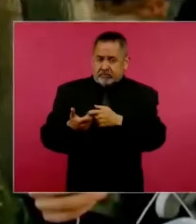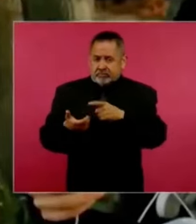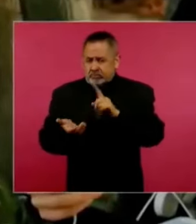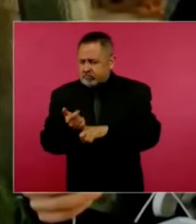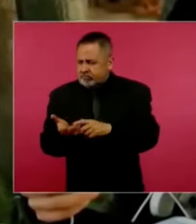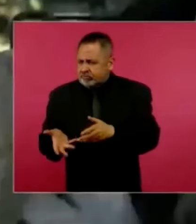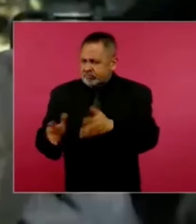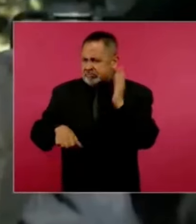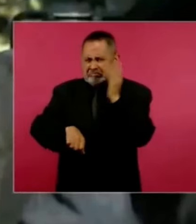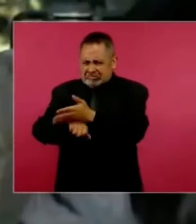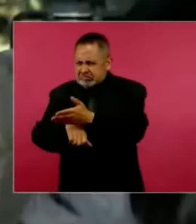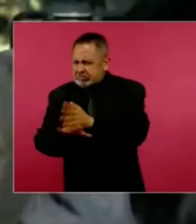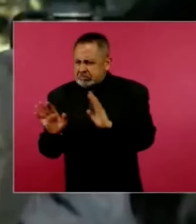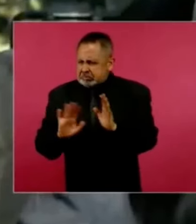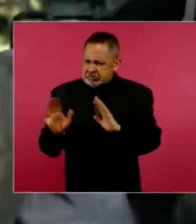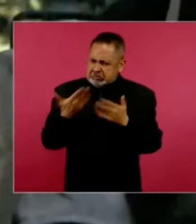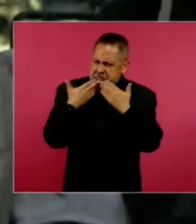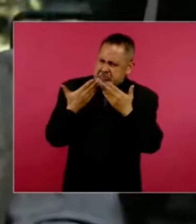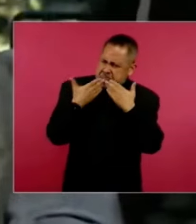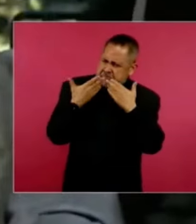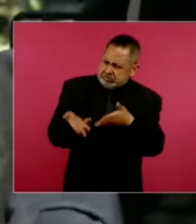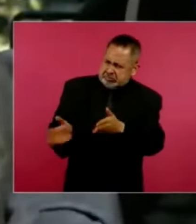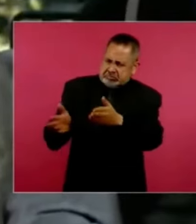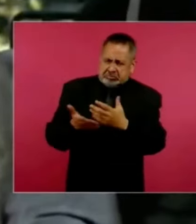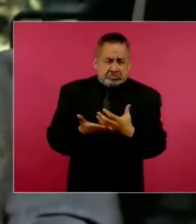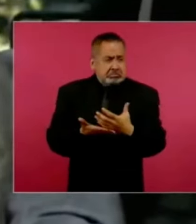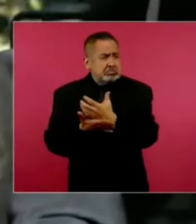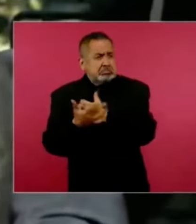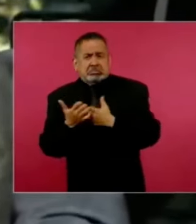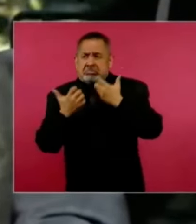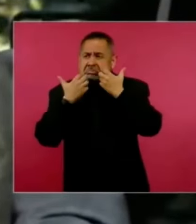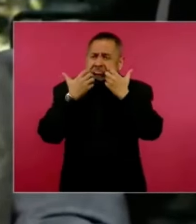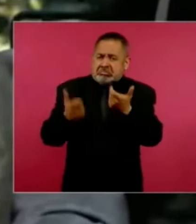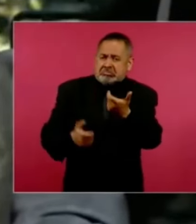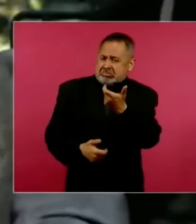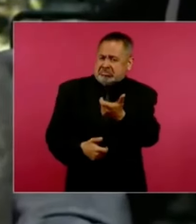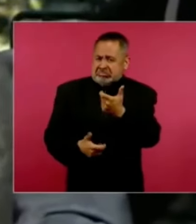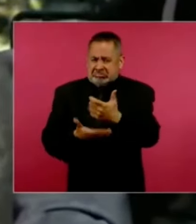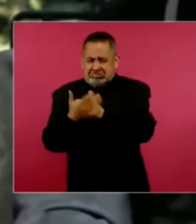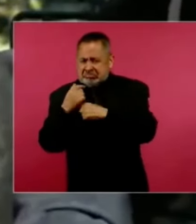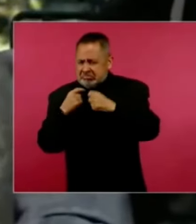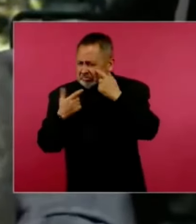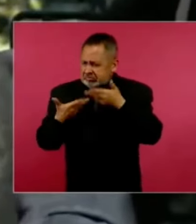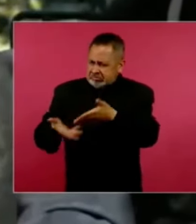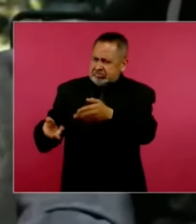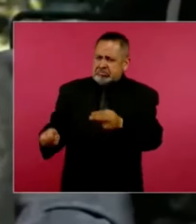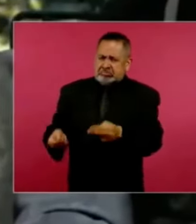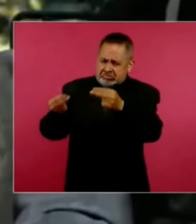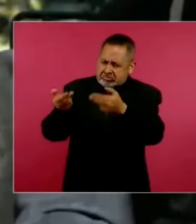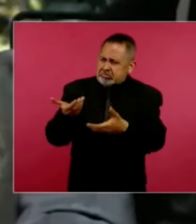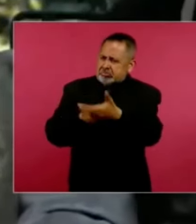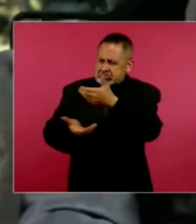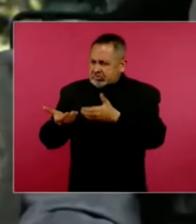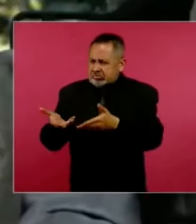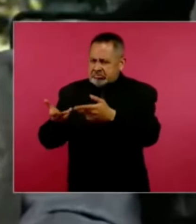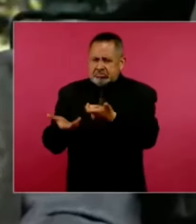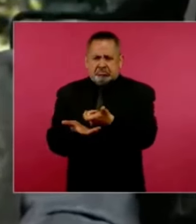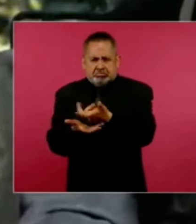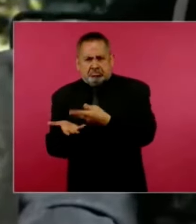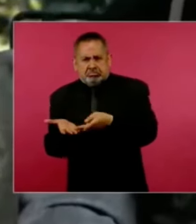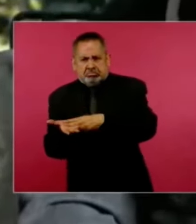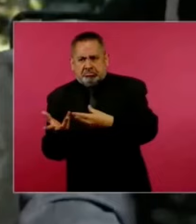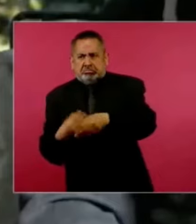No. Que le guste mucho la plata. Hay que meterlo en el comercio, en la industria donde se multiplica la